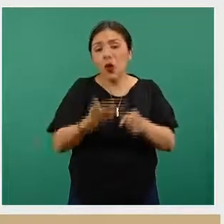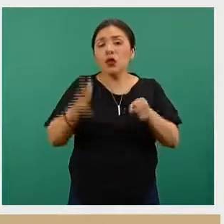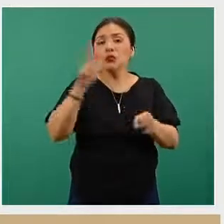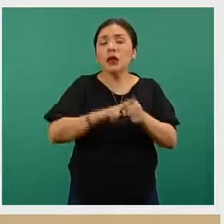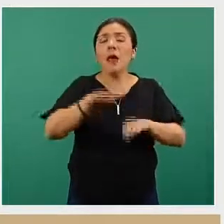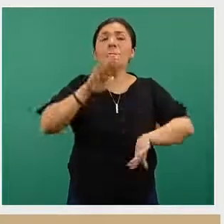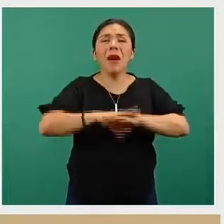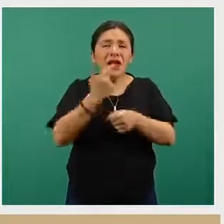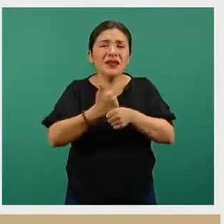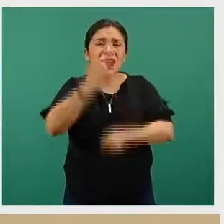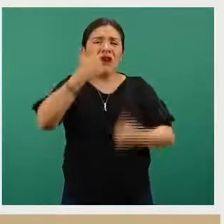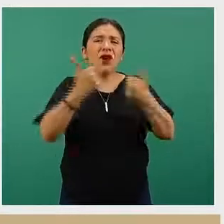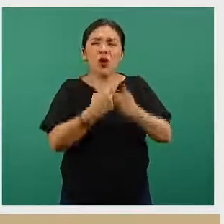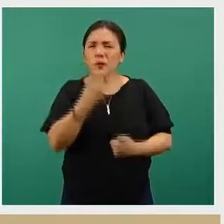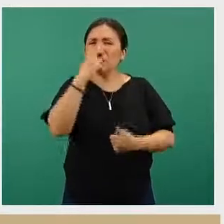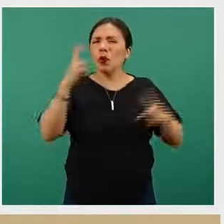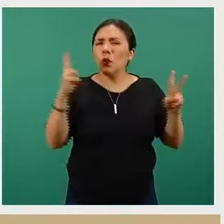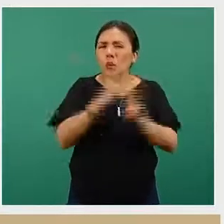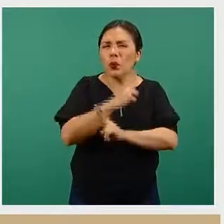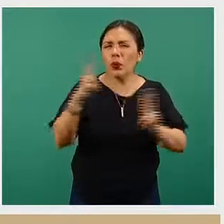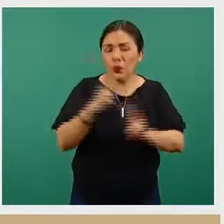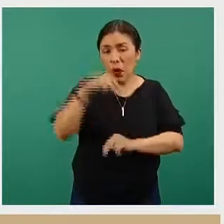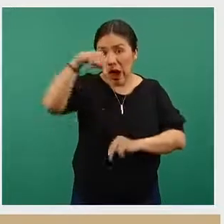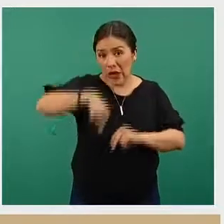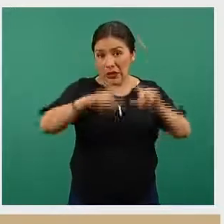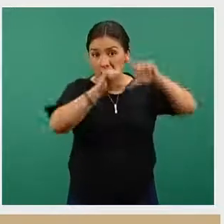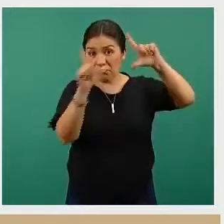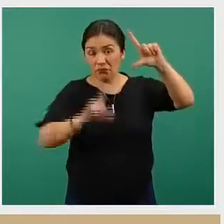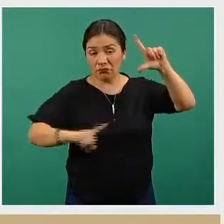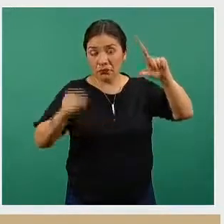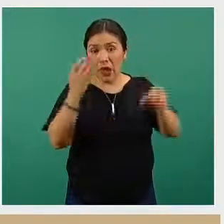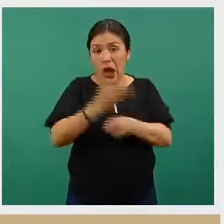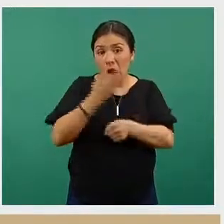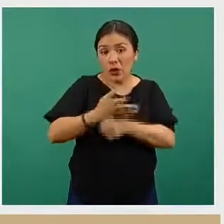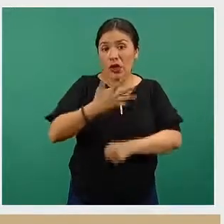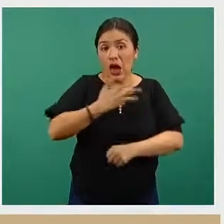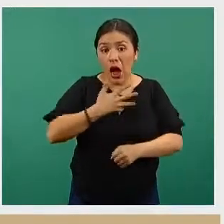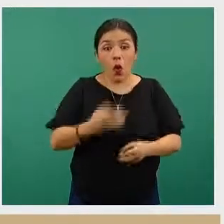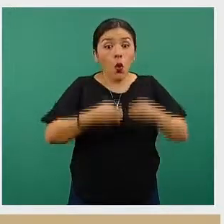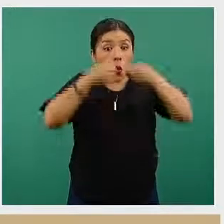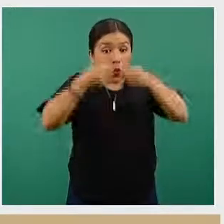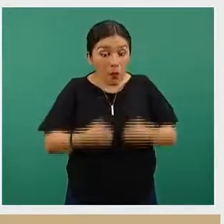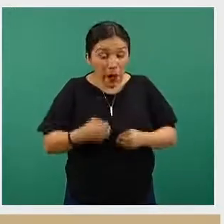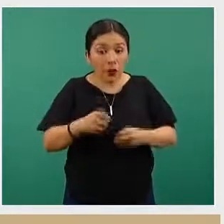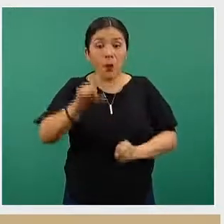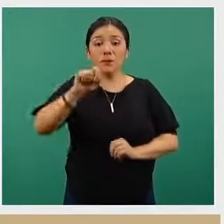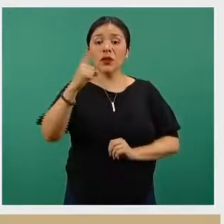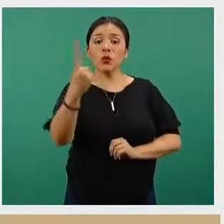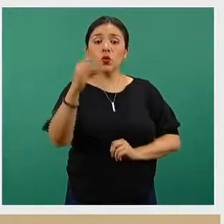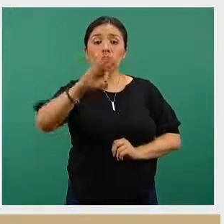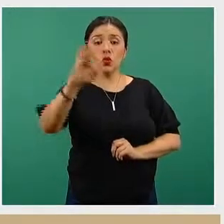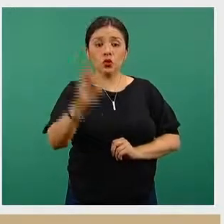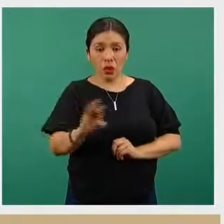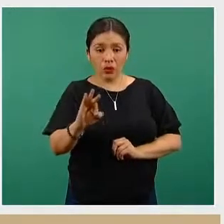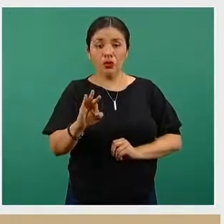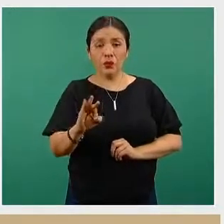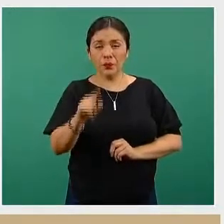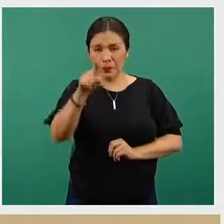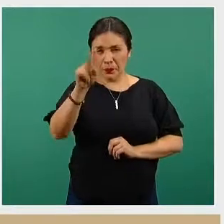con ventilador en territorio nacional. Actualmente traemos una ocupación del 21 por ciento.